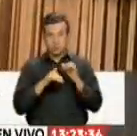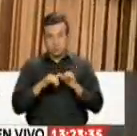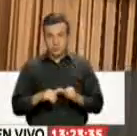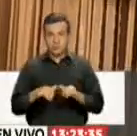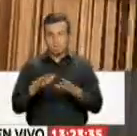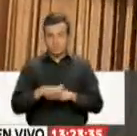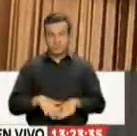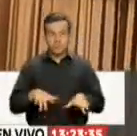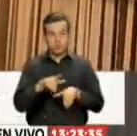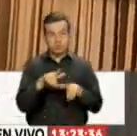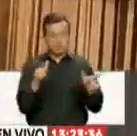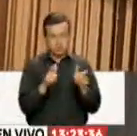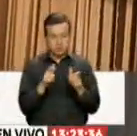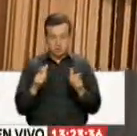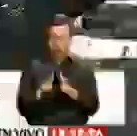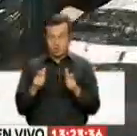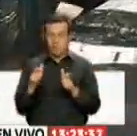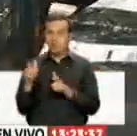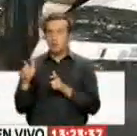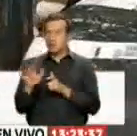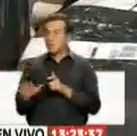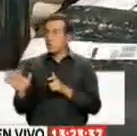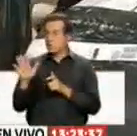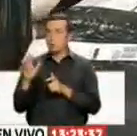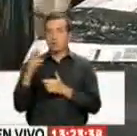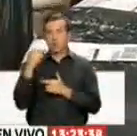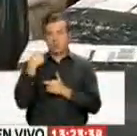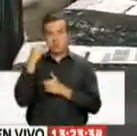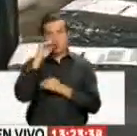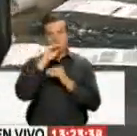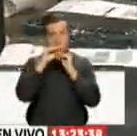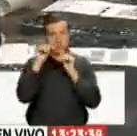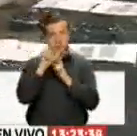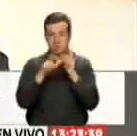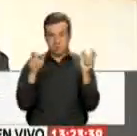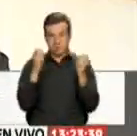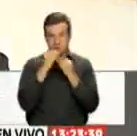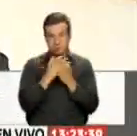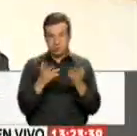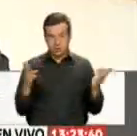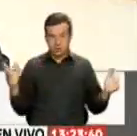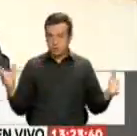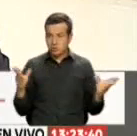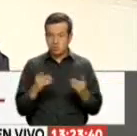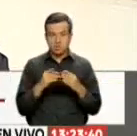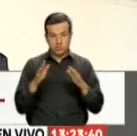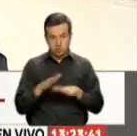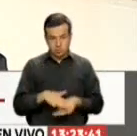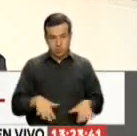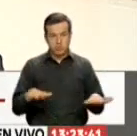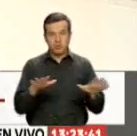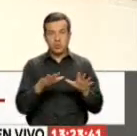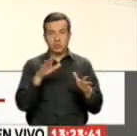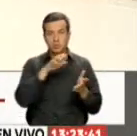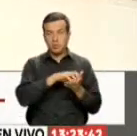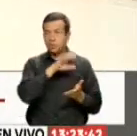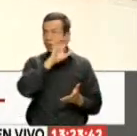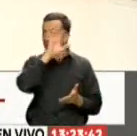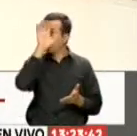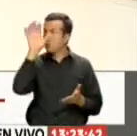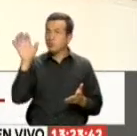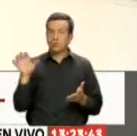Son recintos pequeños Y las delegaciones provinciales electorales Se encargarán de informar A los votantes En todas las delegaciones En todas las provincias